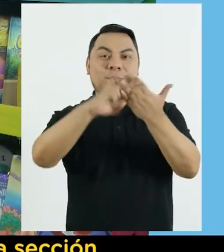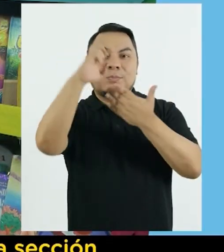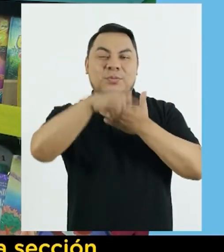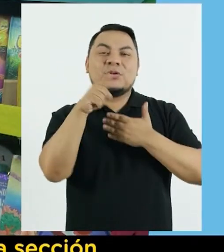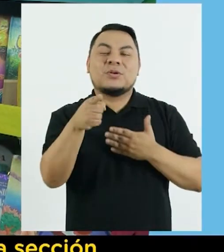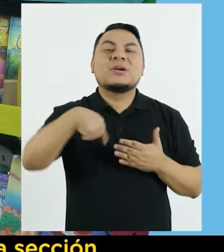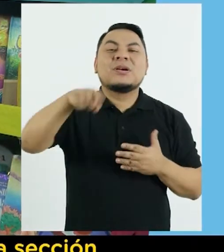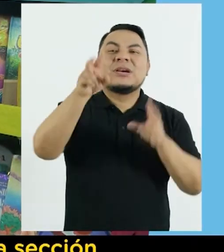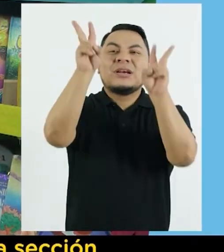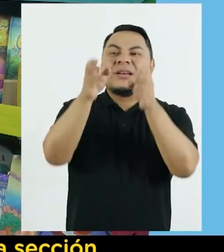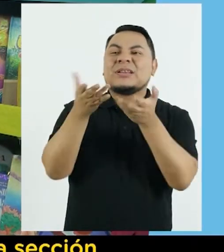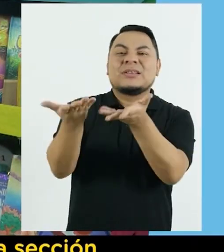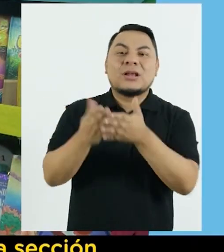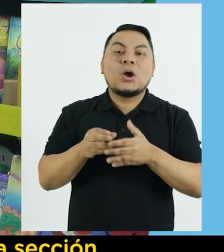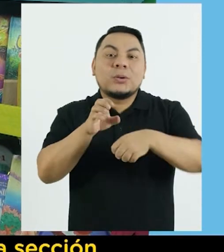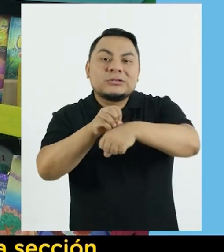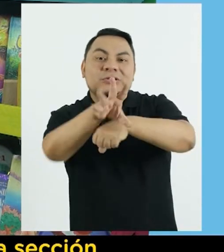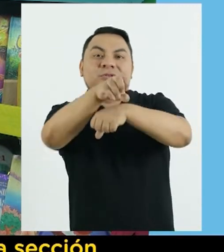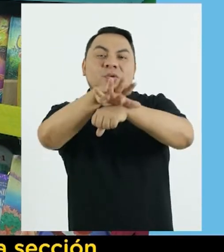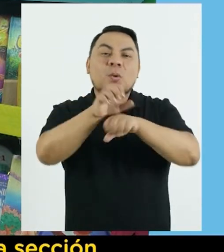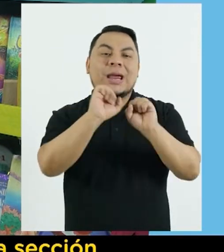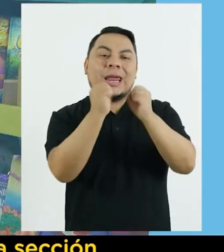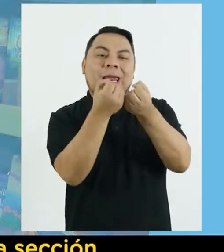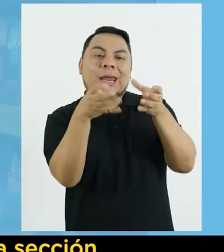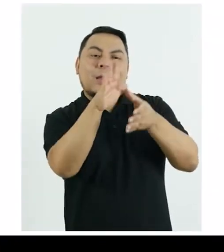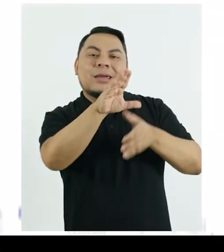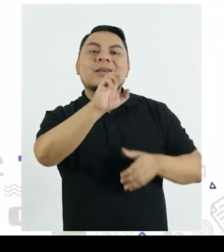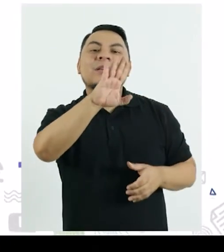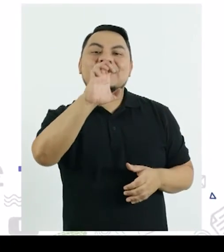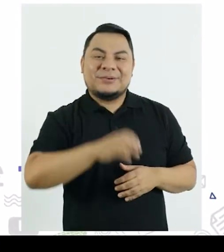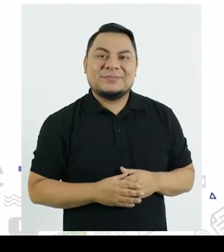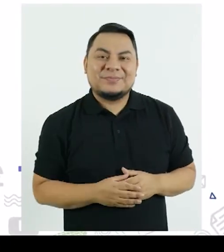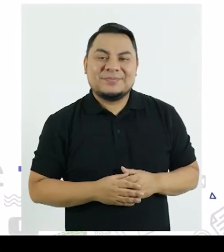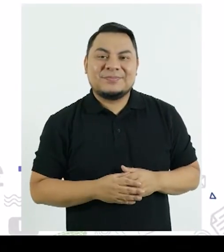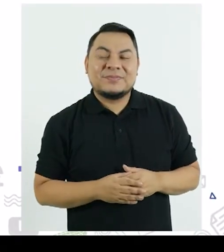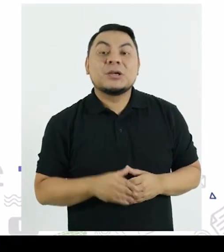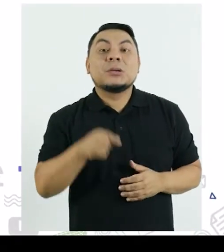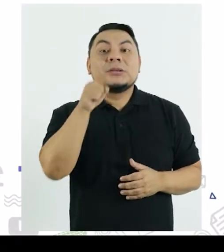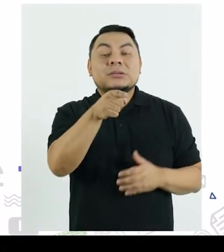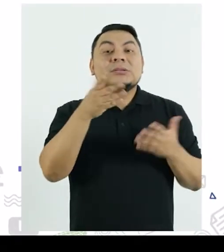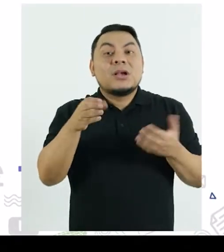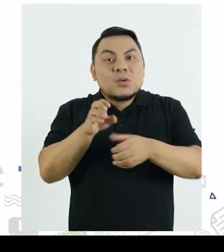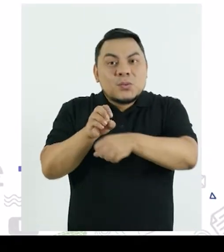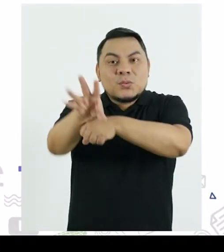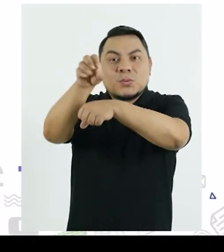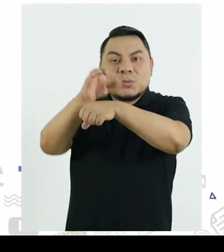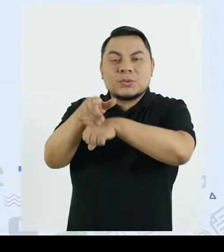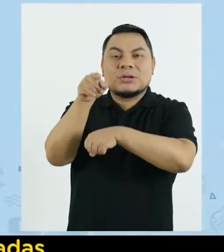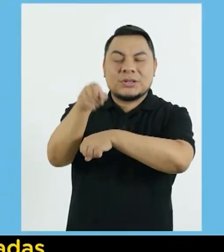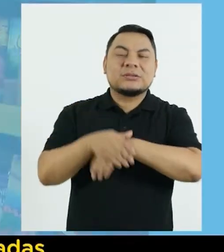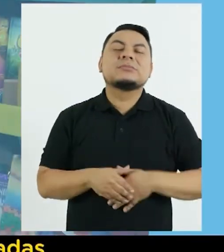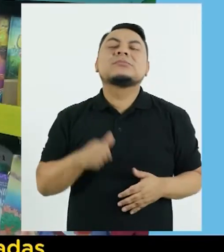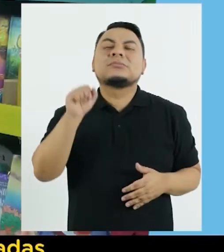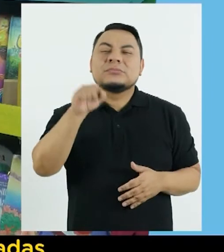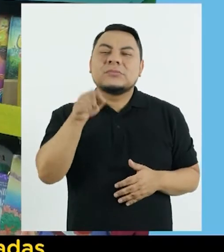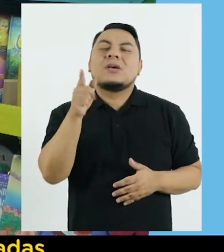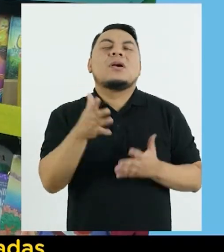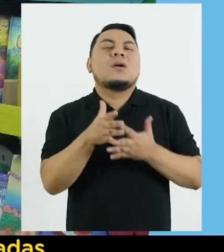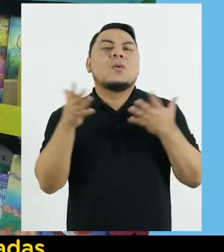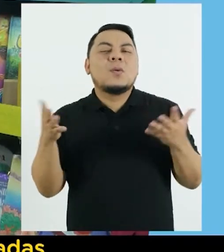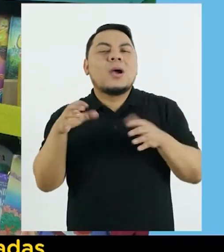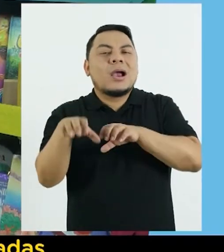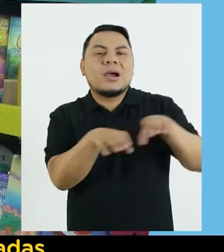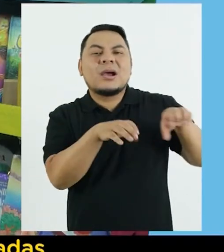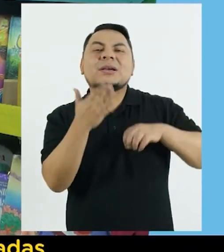Continuamos en el programa con nuestra sección Sugerencias del equipo C Estas